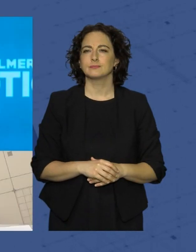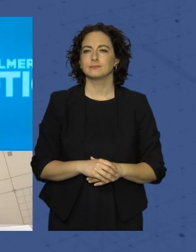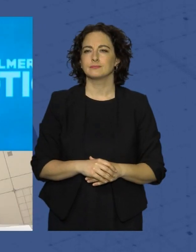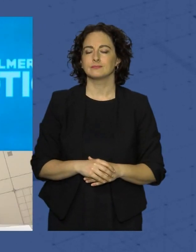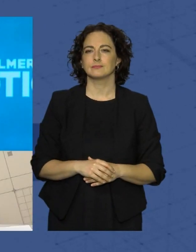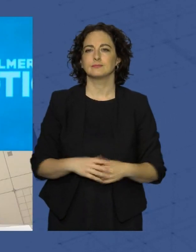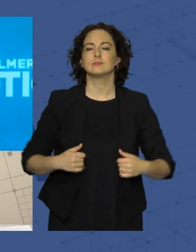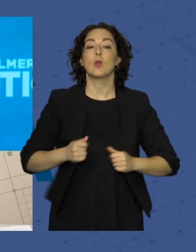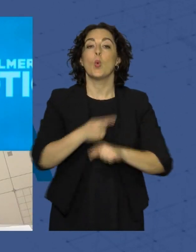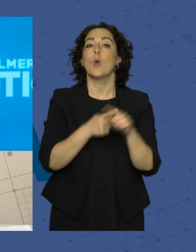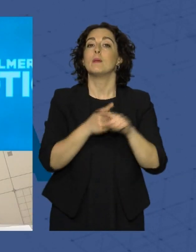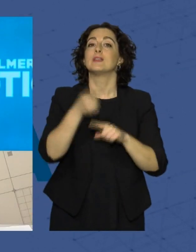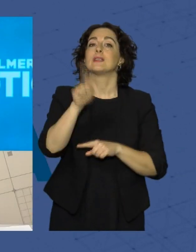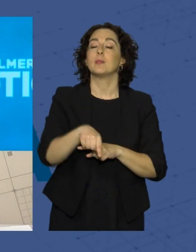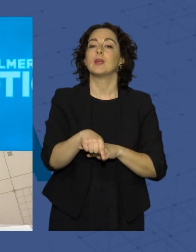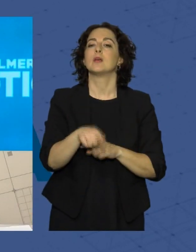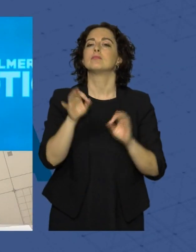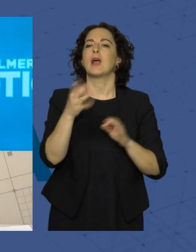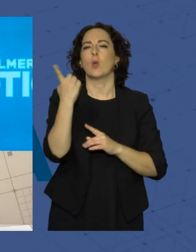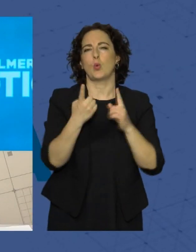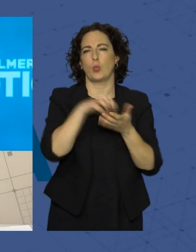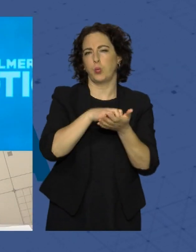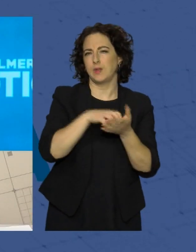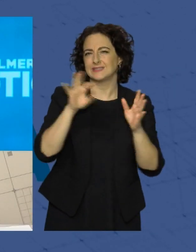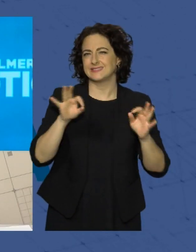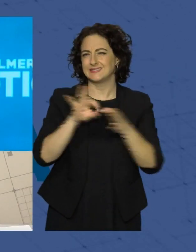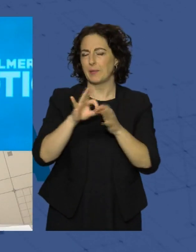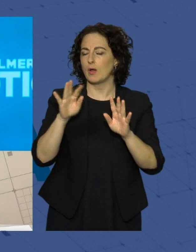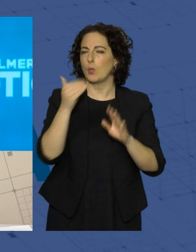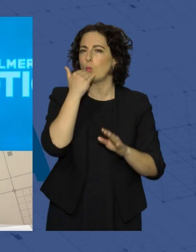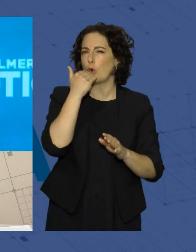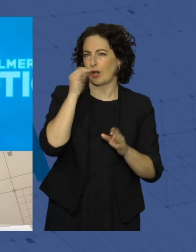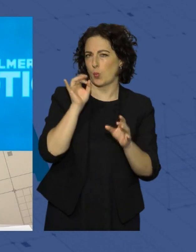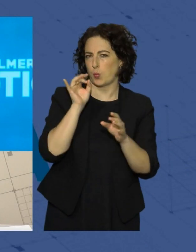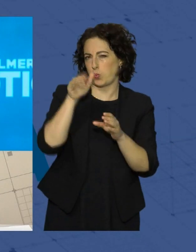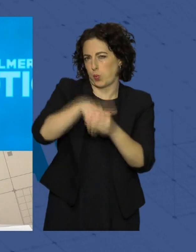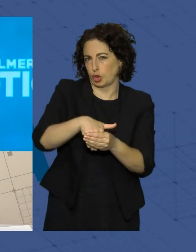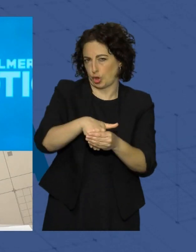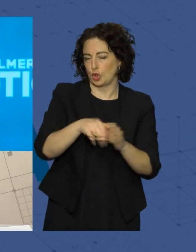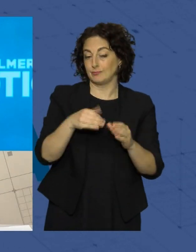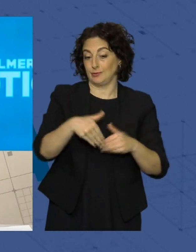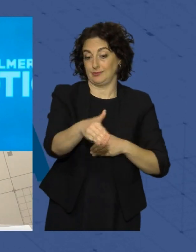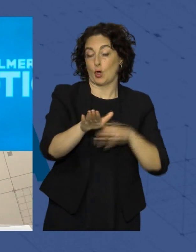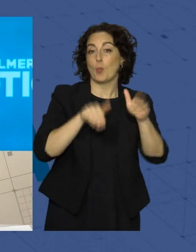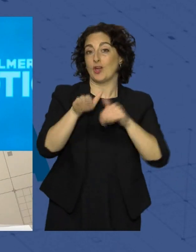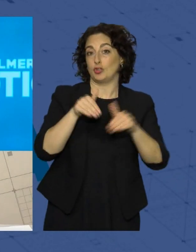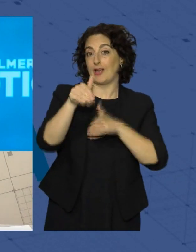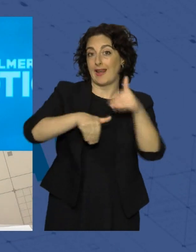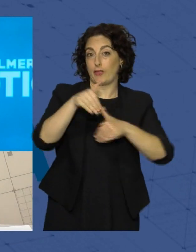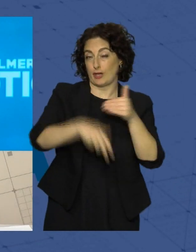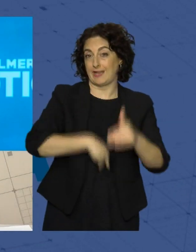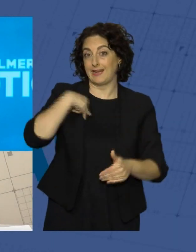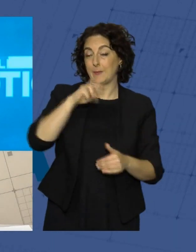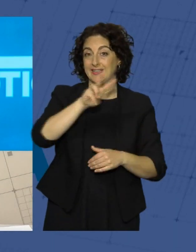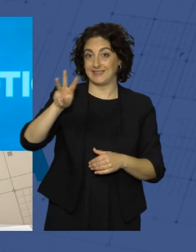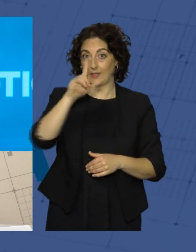Un jueves en el que resolvíamos algunas dudas en torno al voto por correo ante la convocatoria de elecciones generales para el próximo 23 de